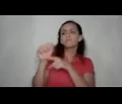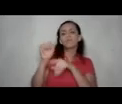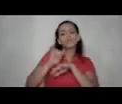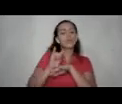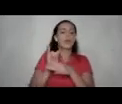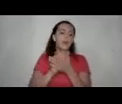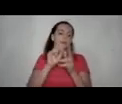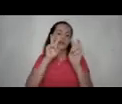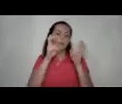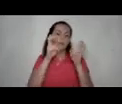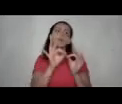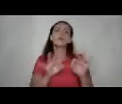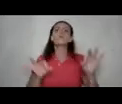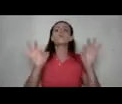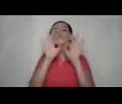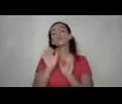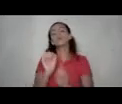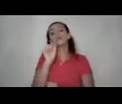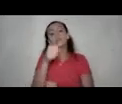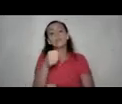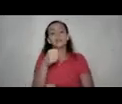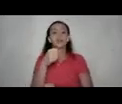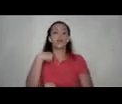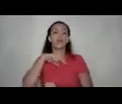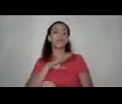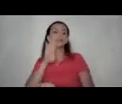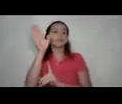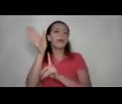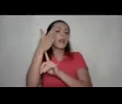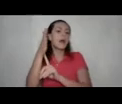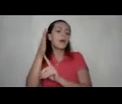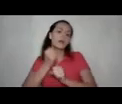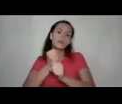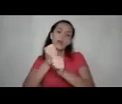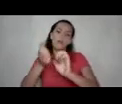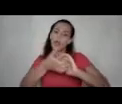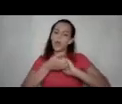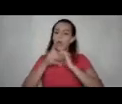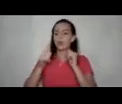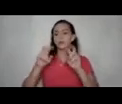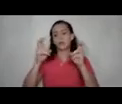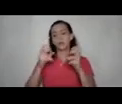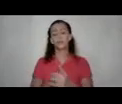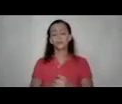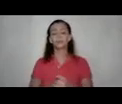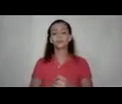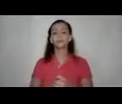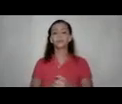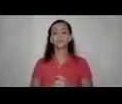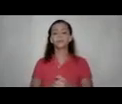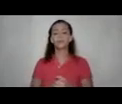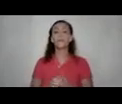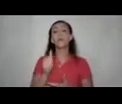y es realmente muy importante si vamos a levantar la bandera de trabajar con este tema otra